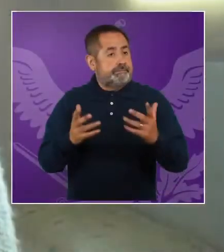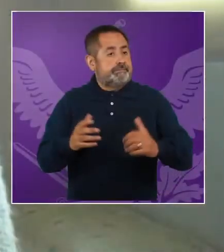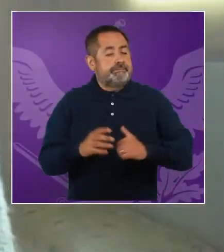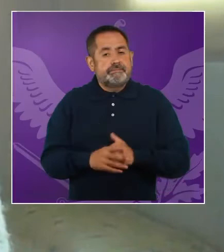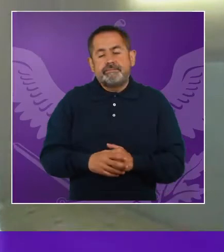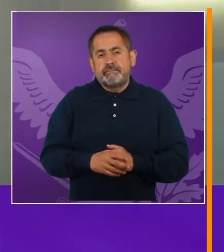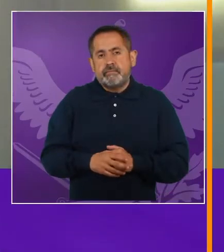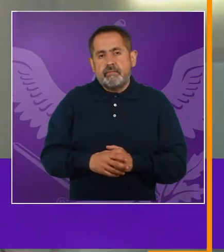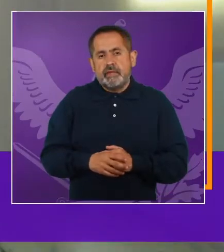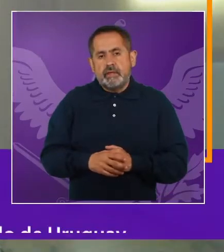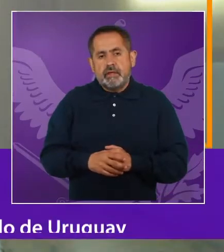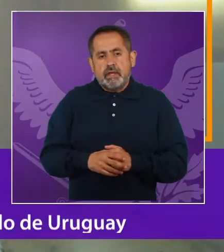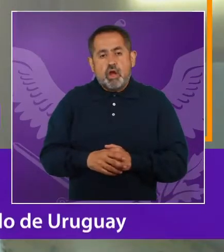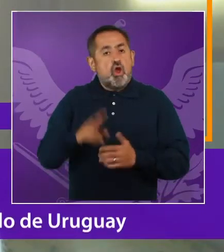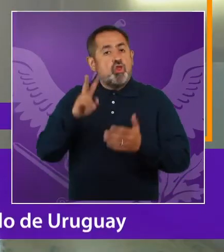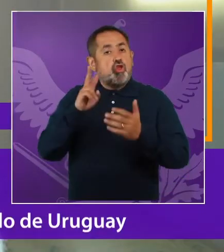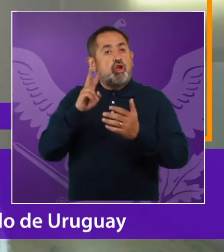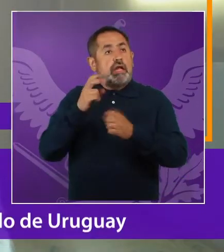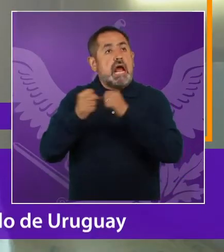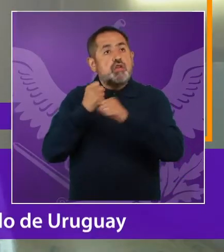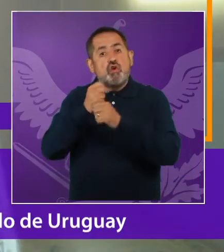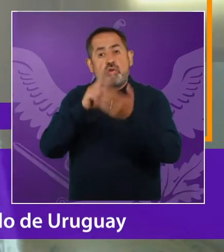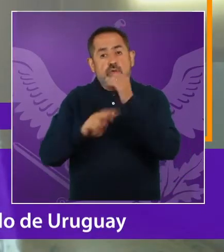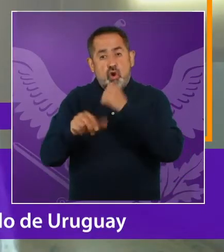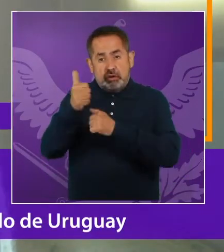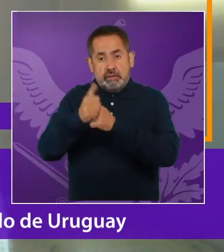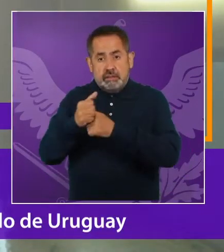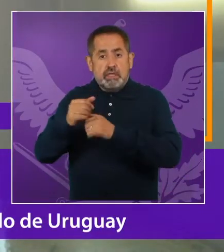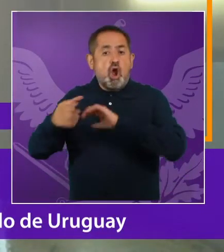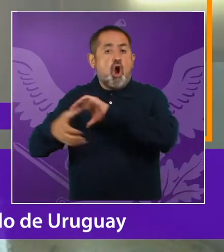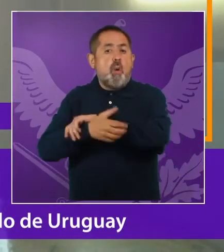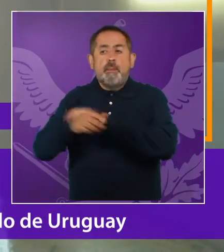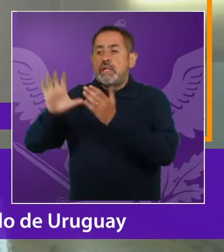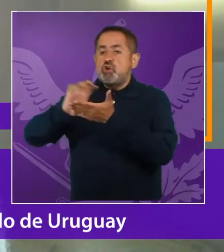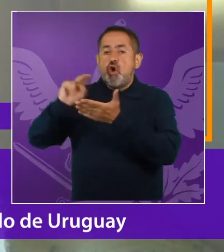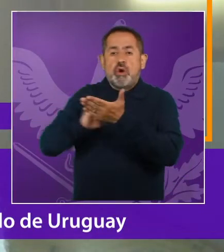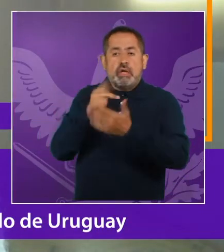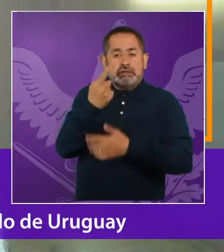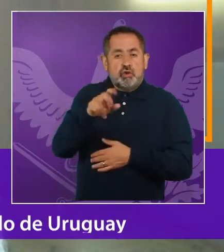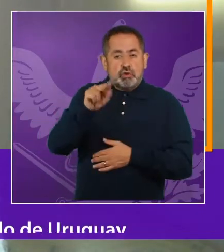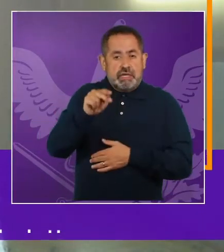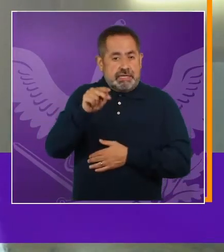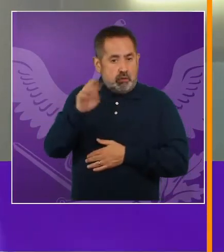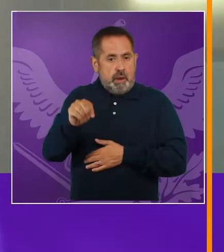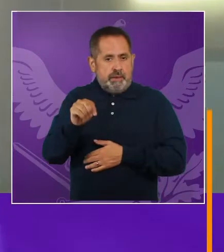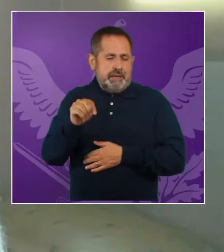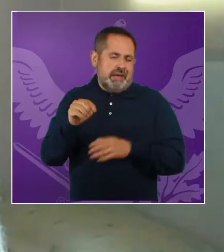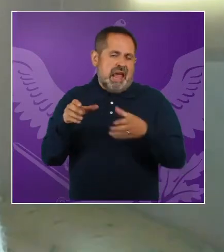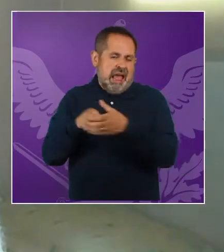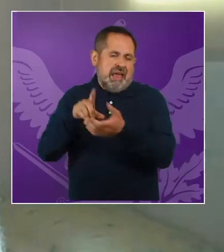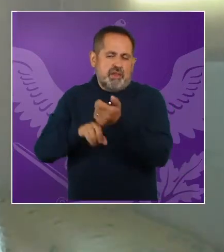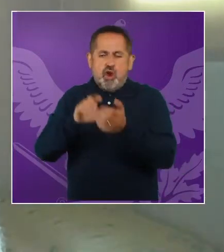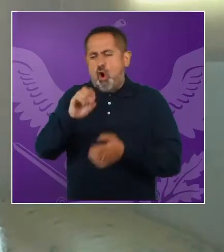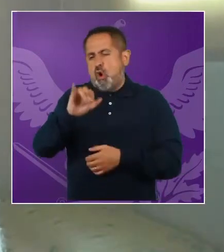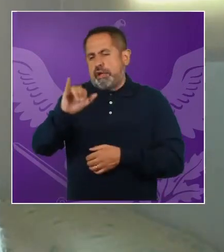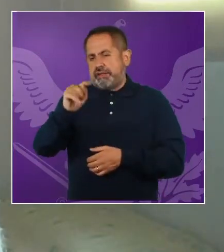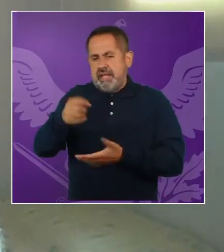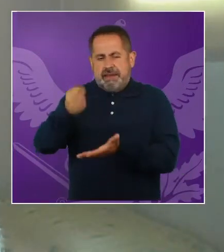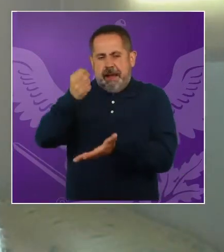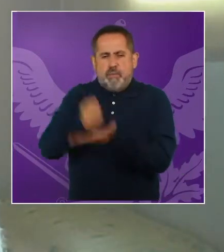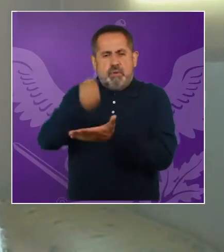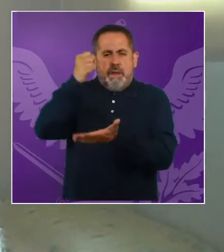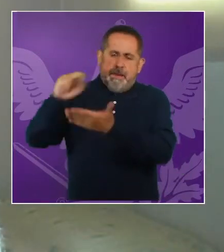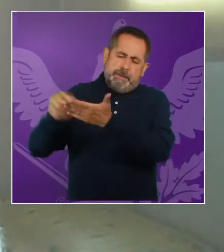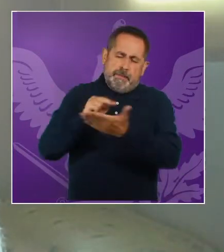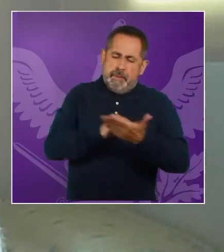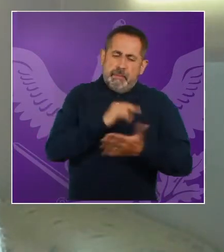Bueno, en 2011 se aprobó el convenio 189, no IT, este, referido